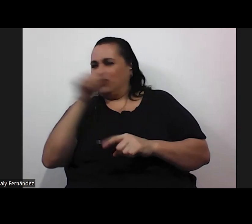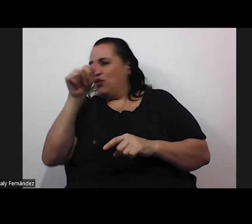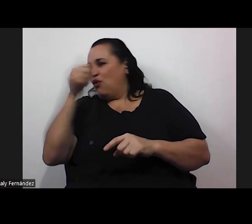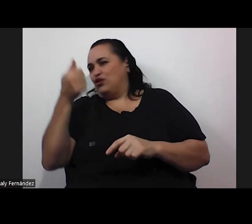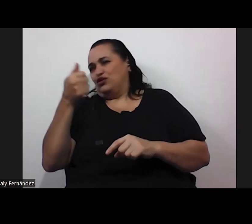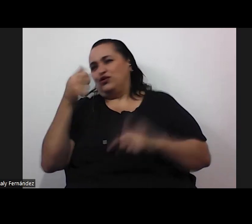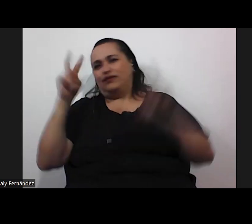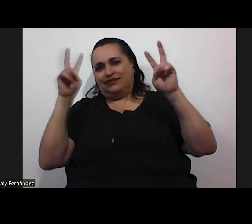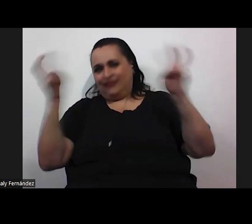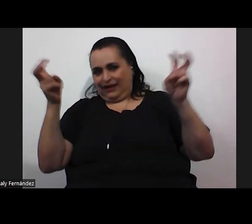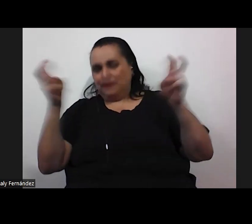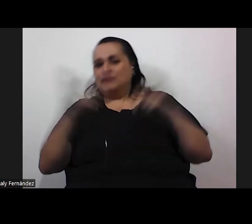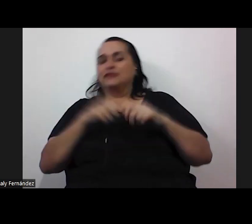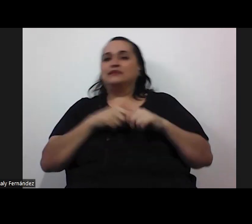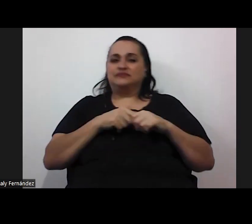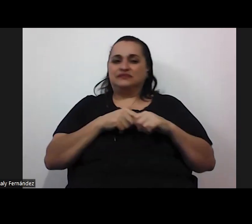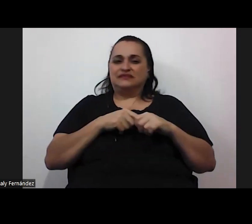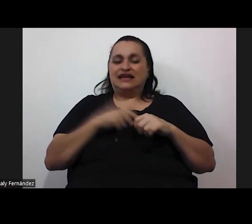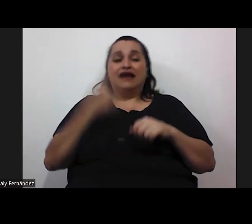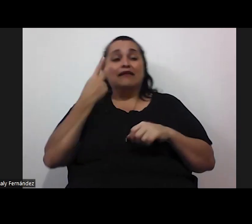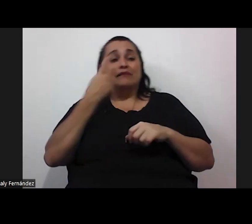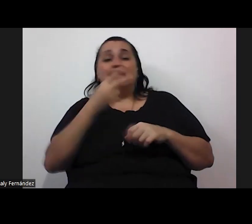sobre feminizar